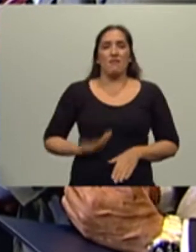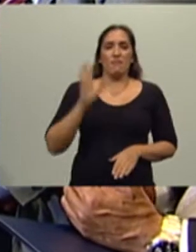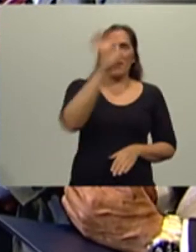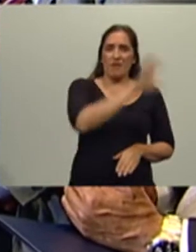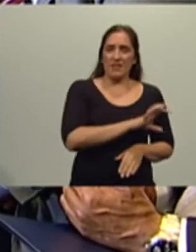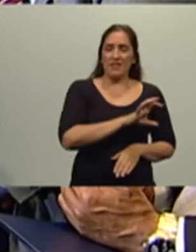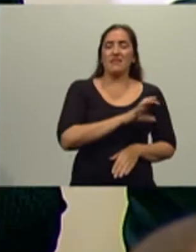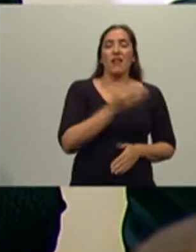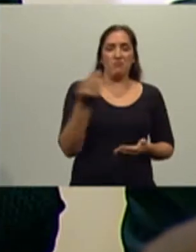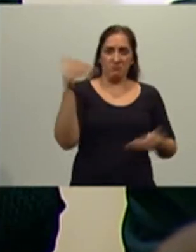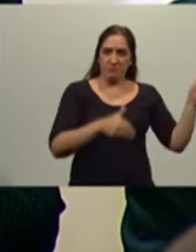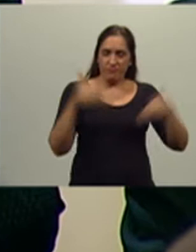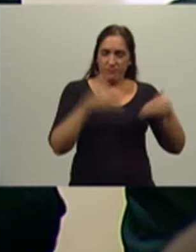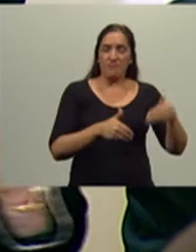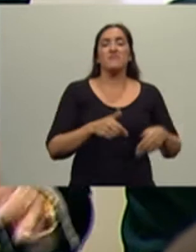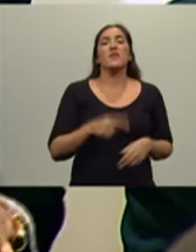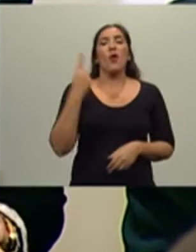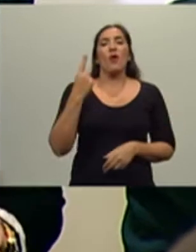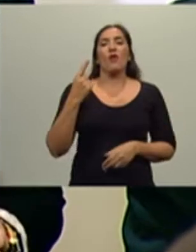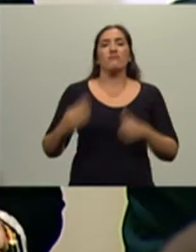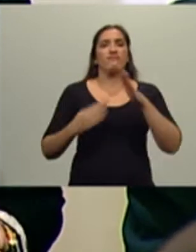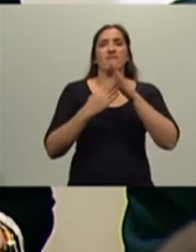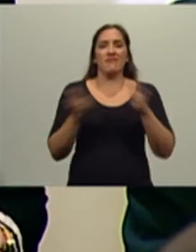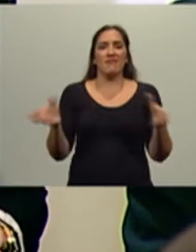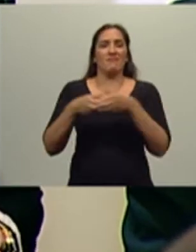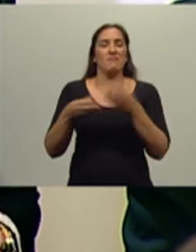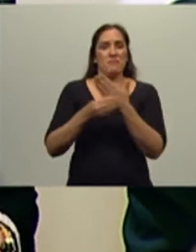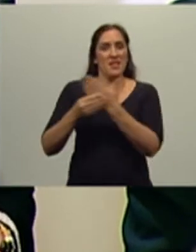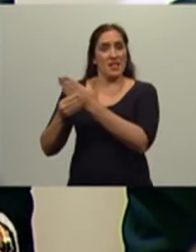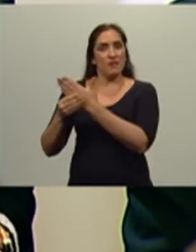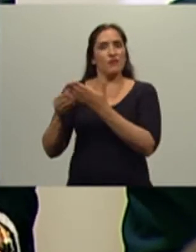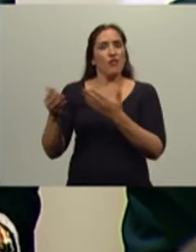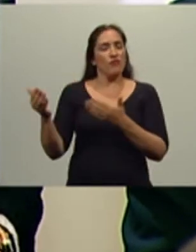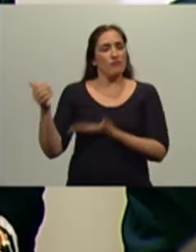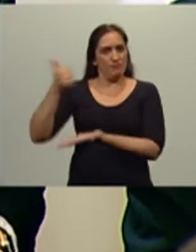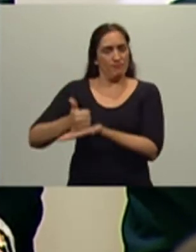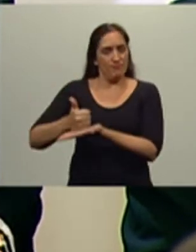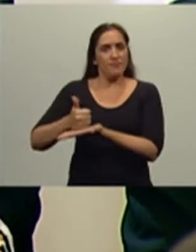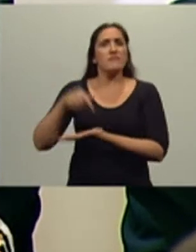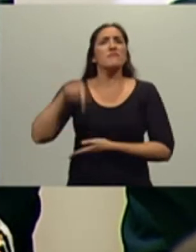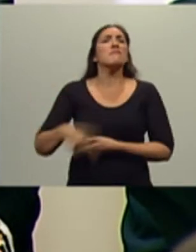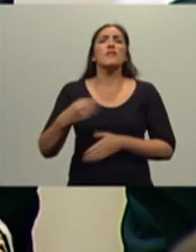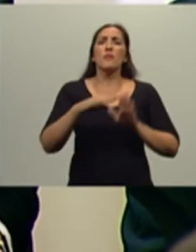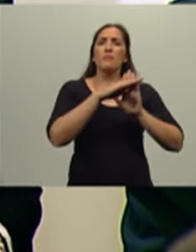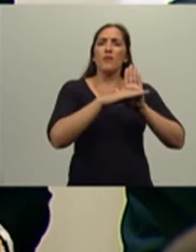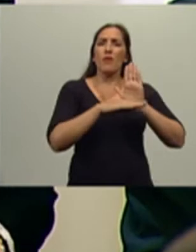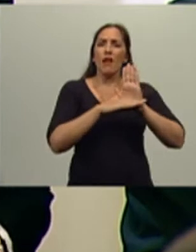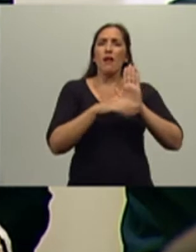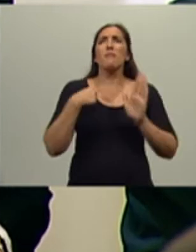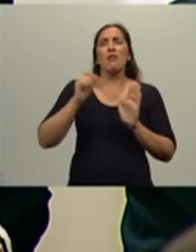un jefe de gabinete. Estamos ante el Programa Federal de